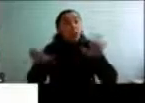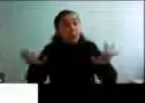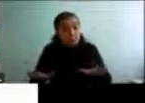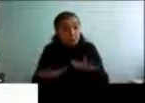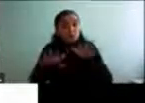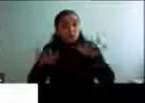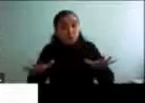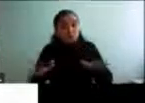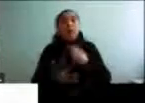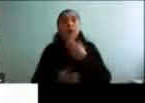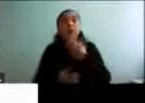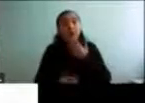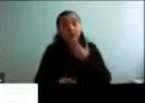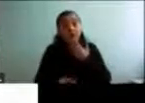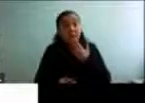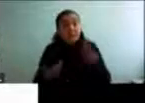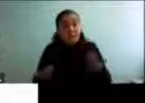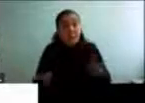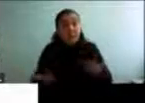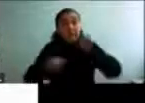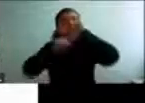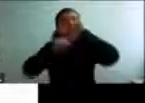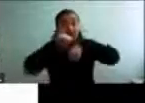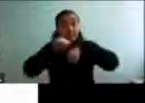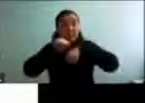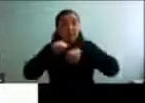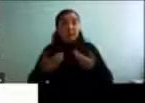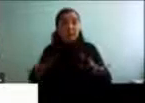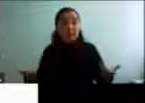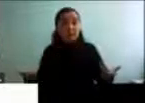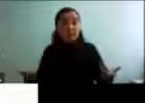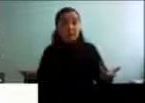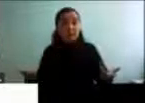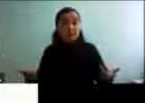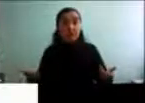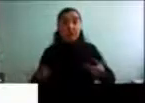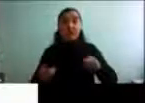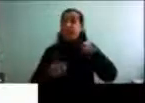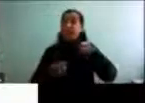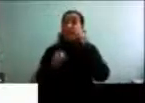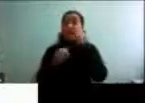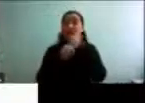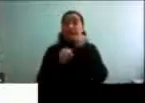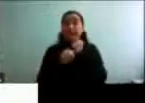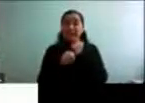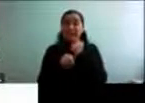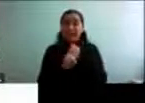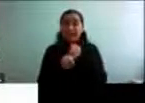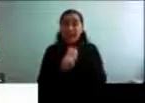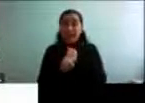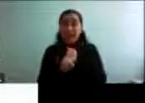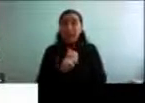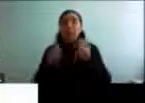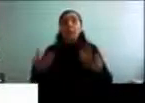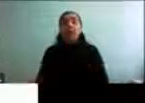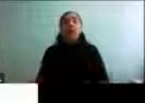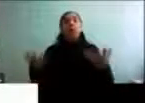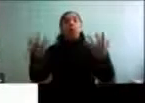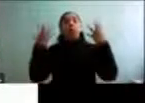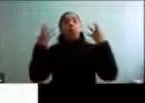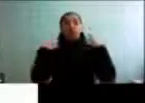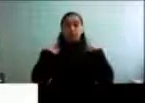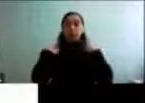para aceptar esto. Y esta tarea, este trabajo de hacernos cargo de los temas del